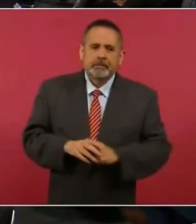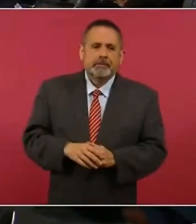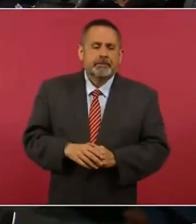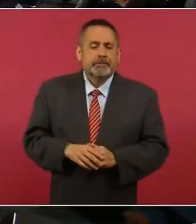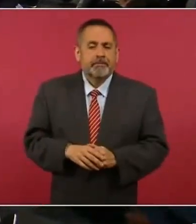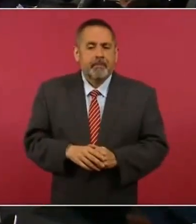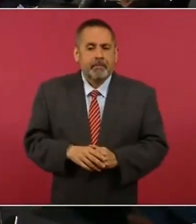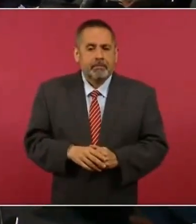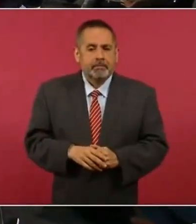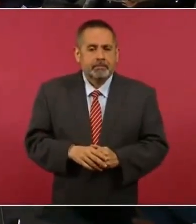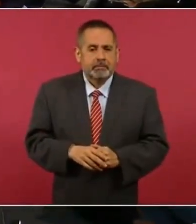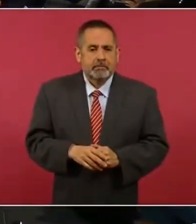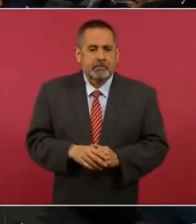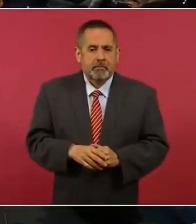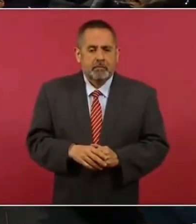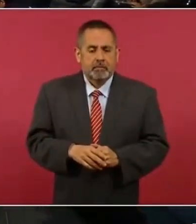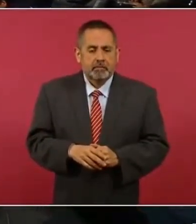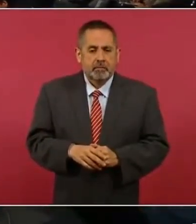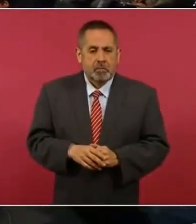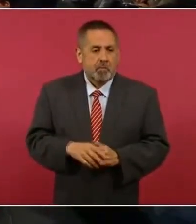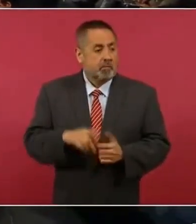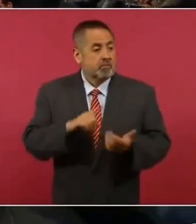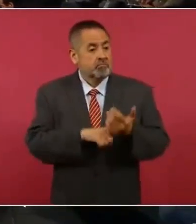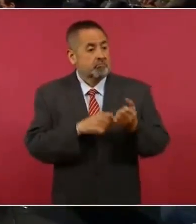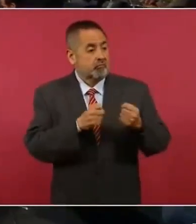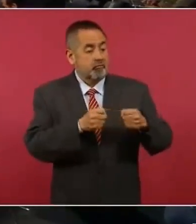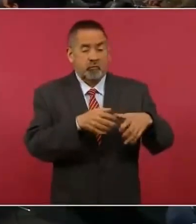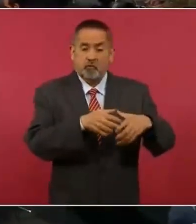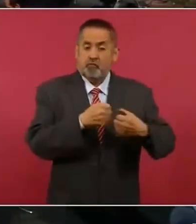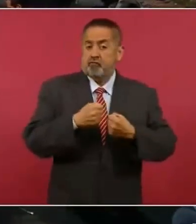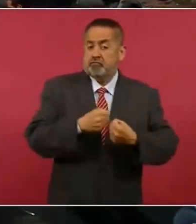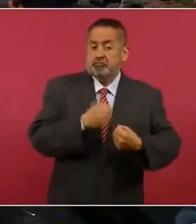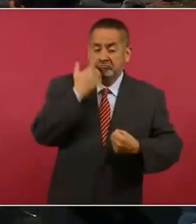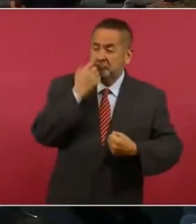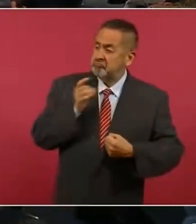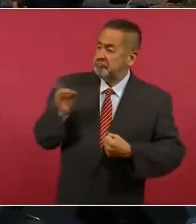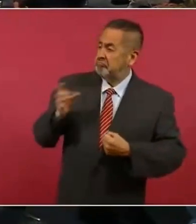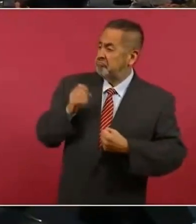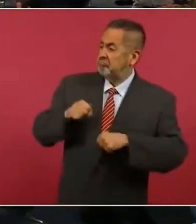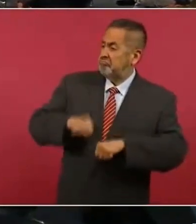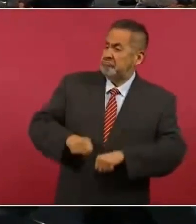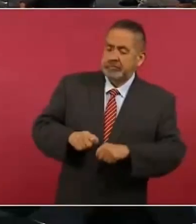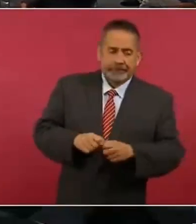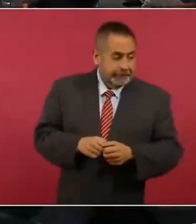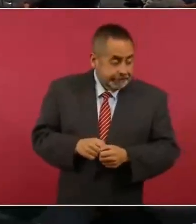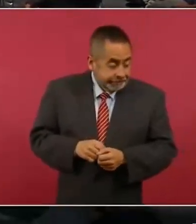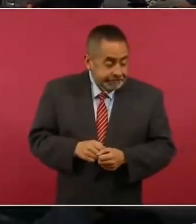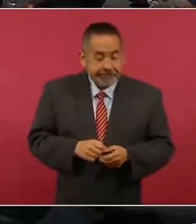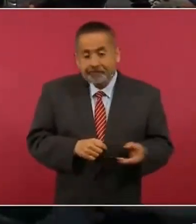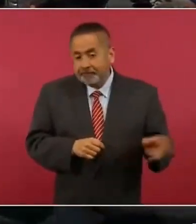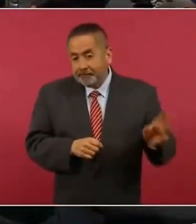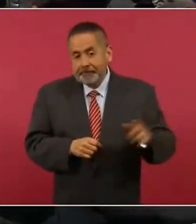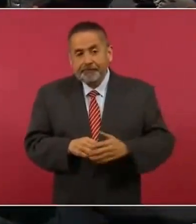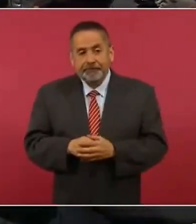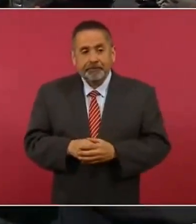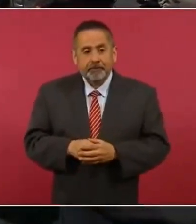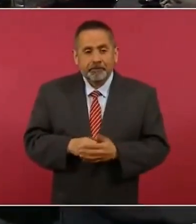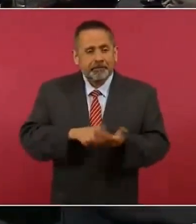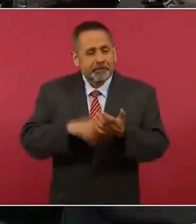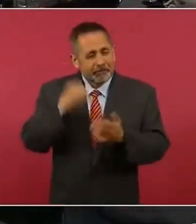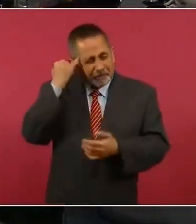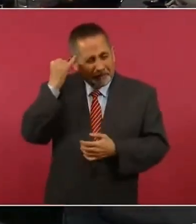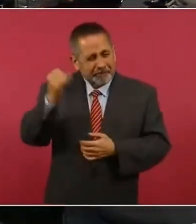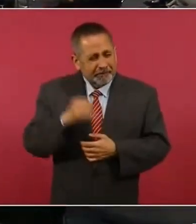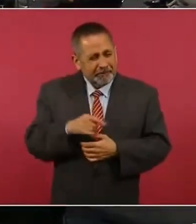portachones, porque para que el rector